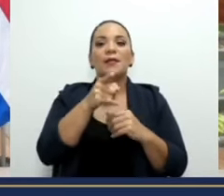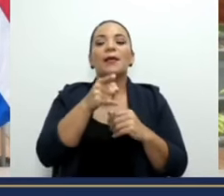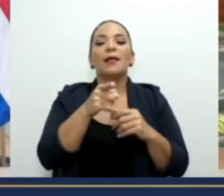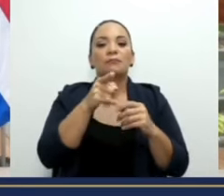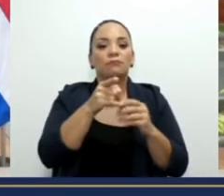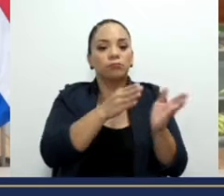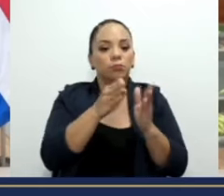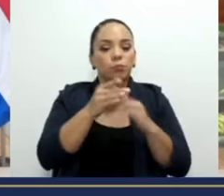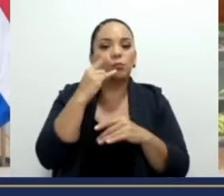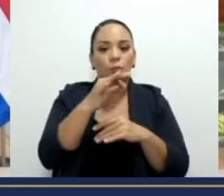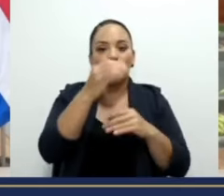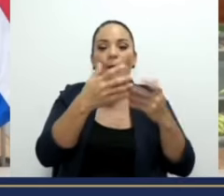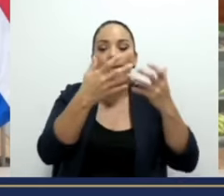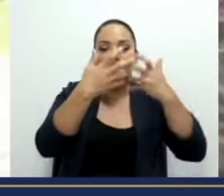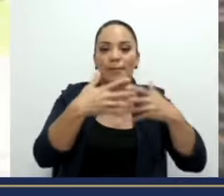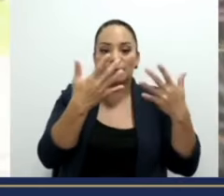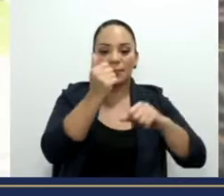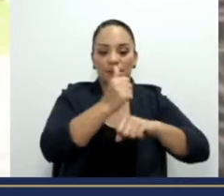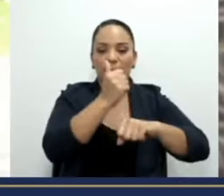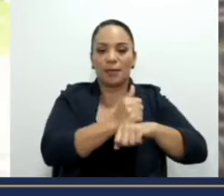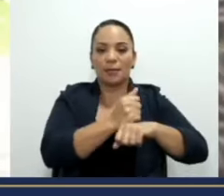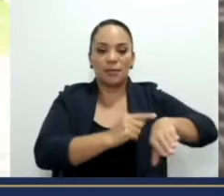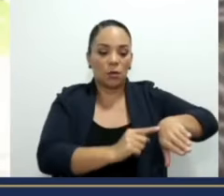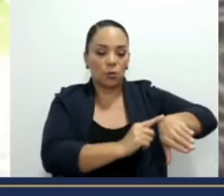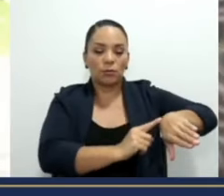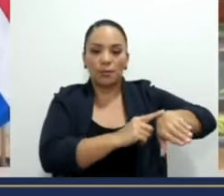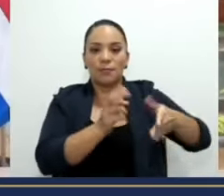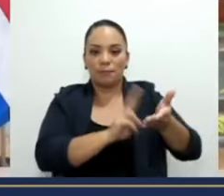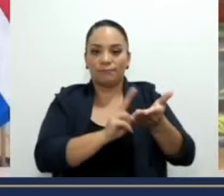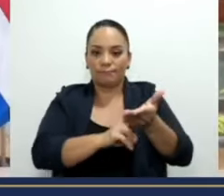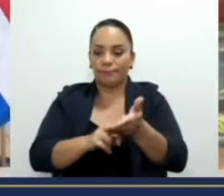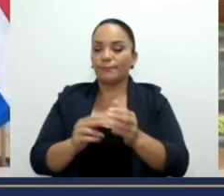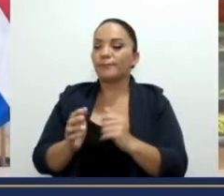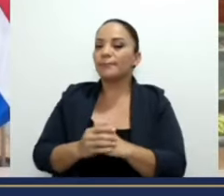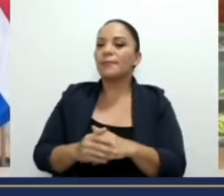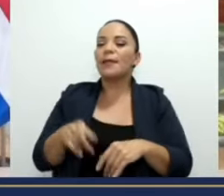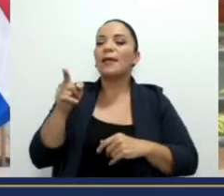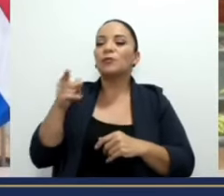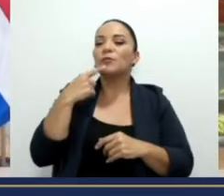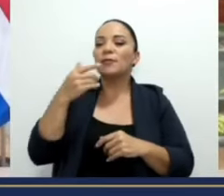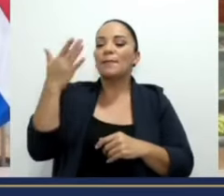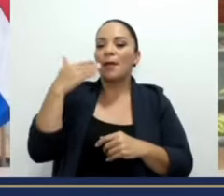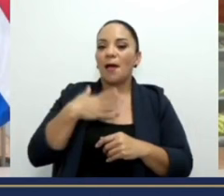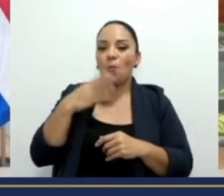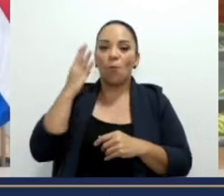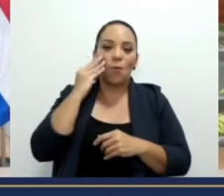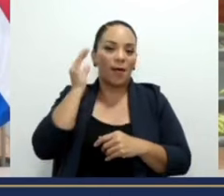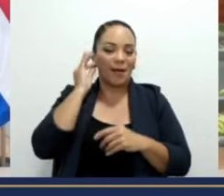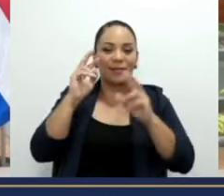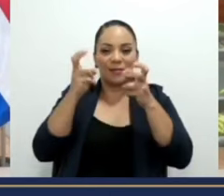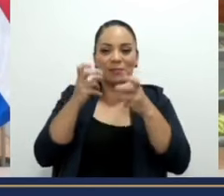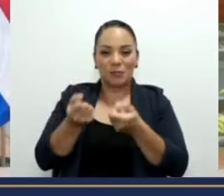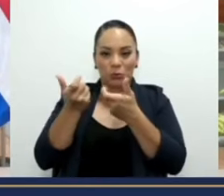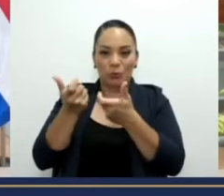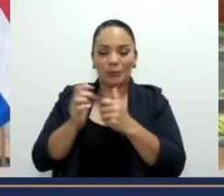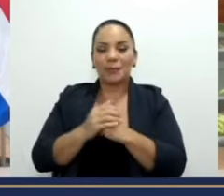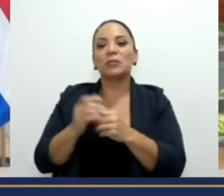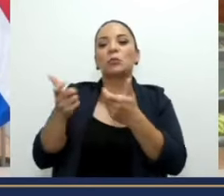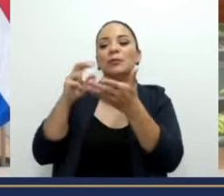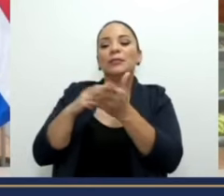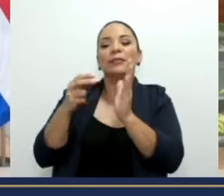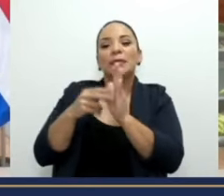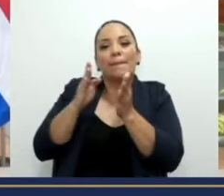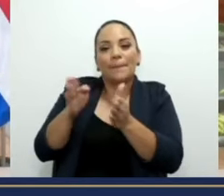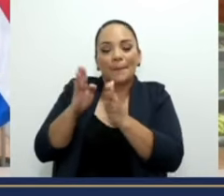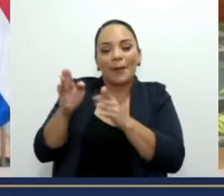para cuando esas empresas estén ya instaladas en Occidente. Eso es lo que decía mi abuelita sobre la suerte. La suerte es estar preparado para